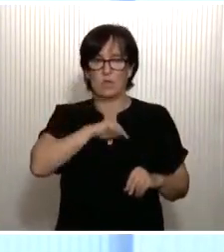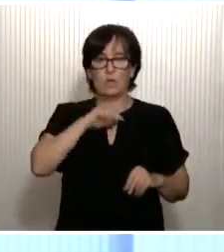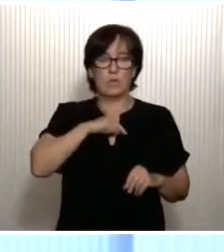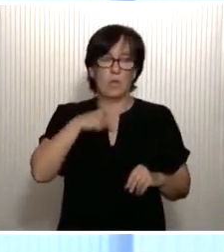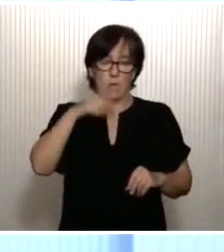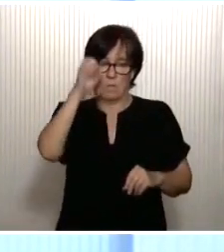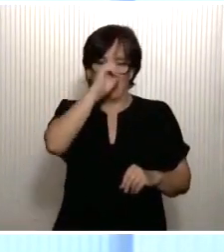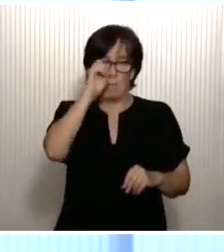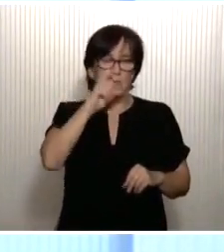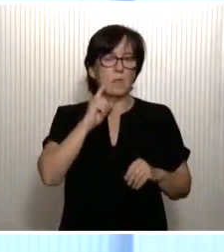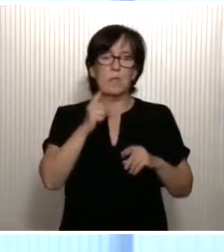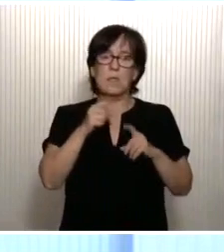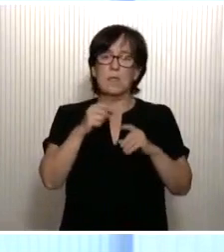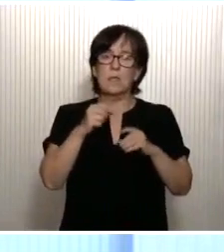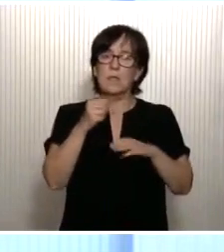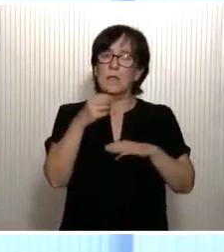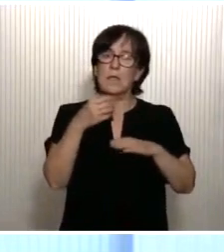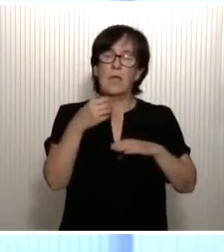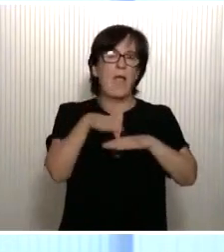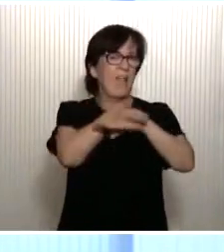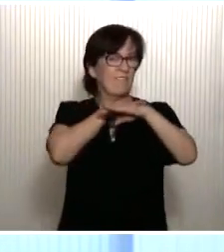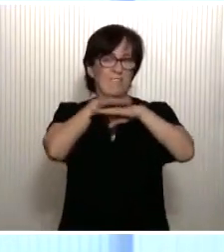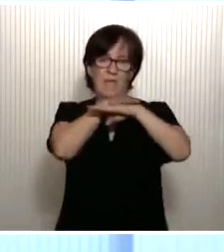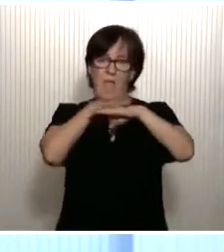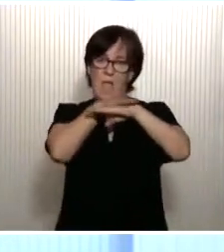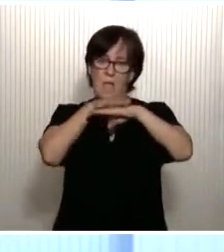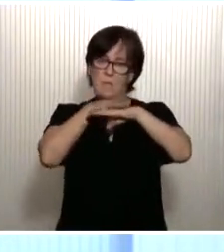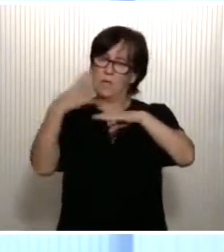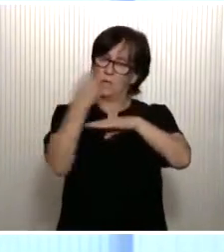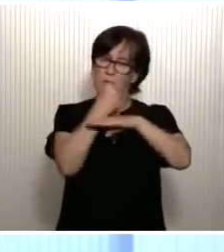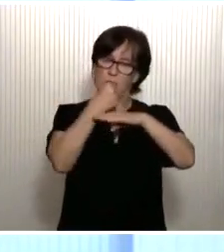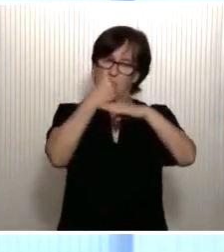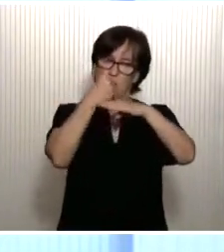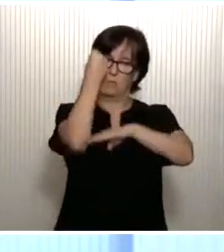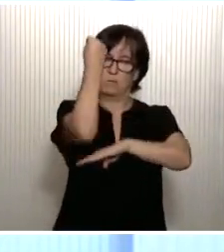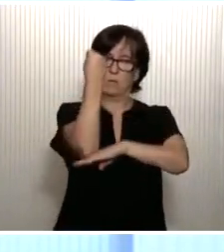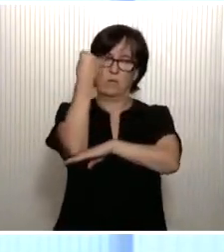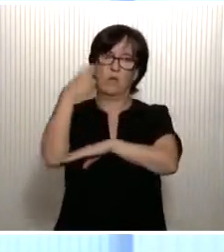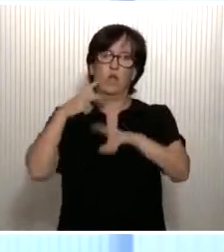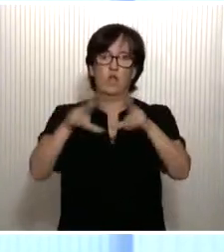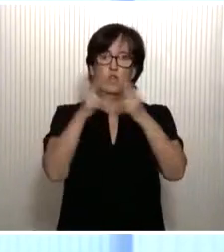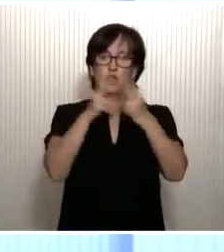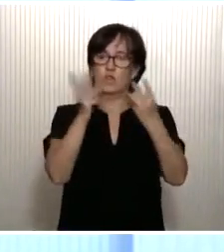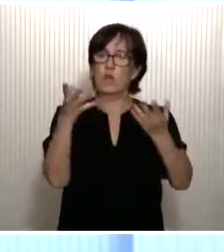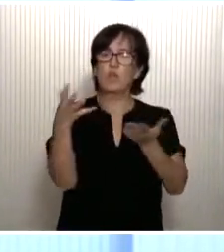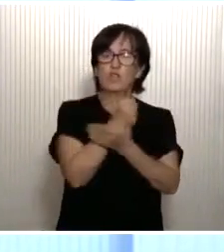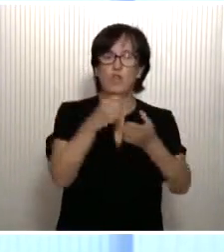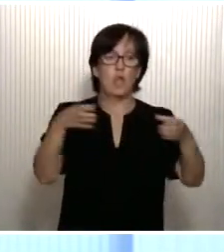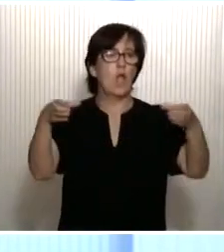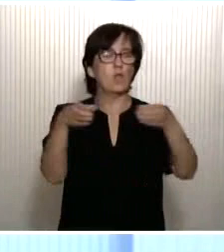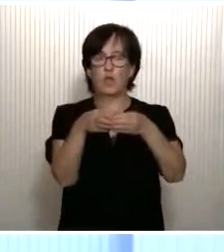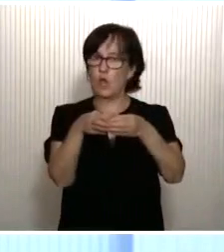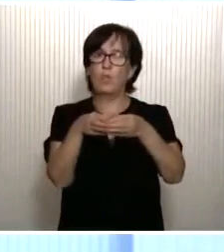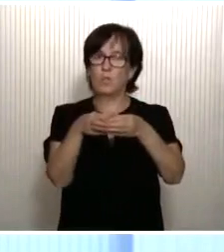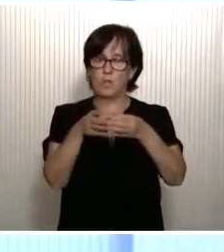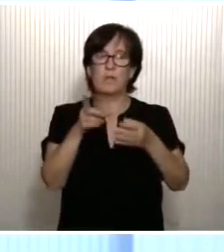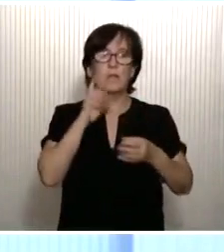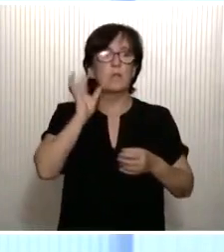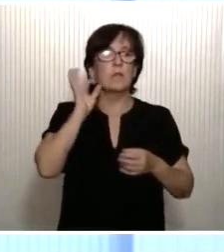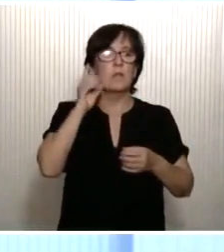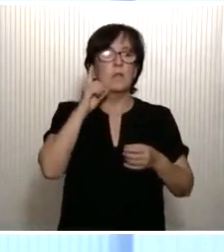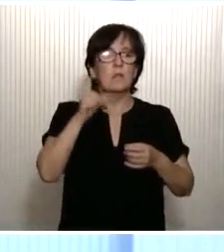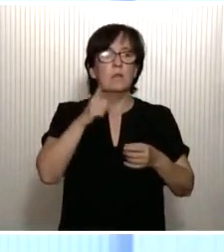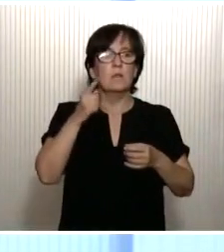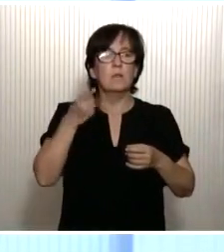a mi juicio, el pilar que se sostiene o que sostiene, mejor dicho, todo el edificio social de nuestro país, de toda comunidad como la nuestra, que es